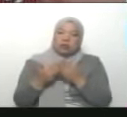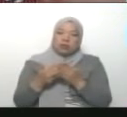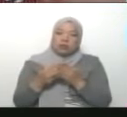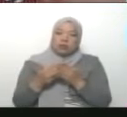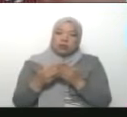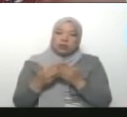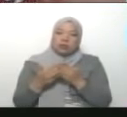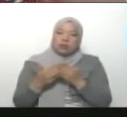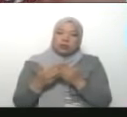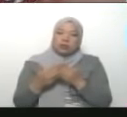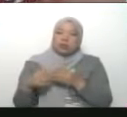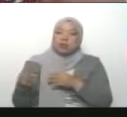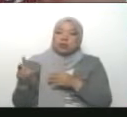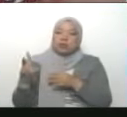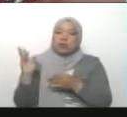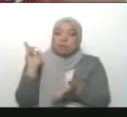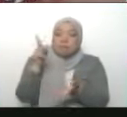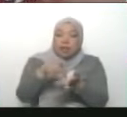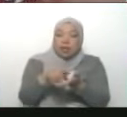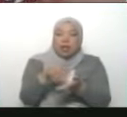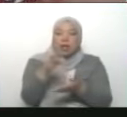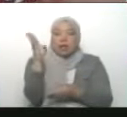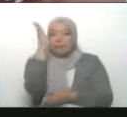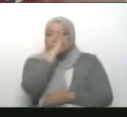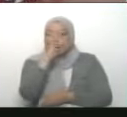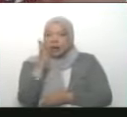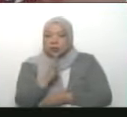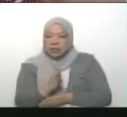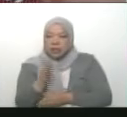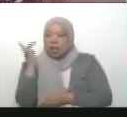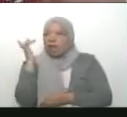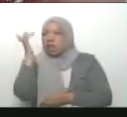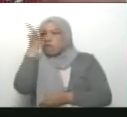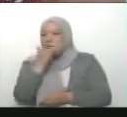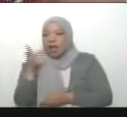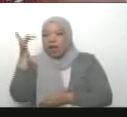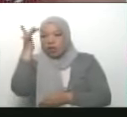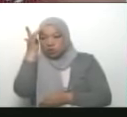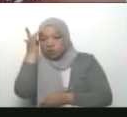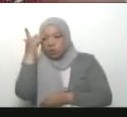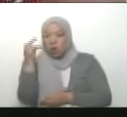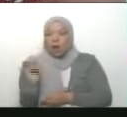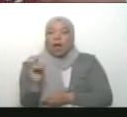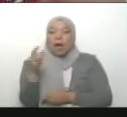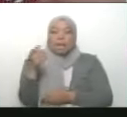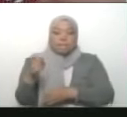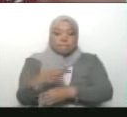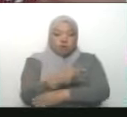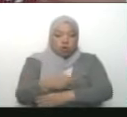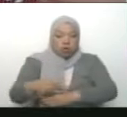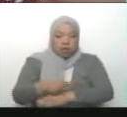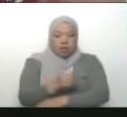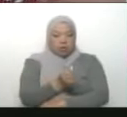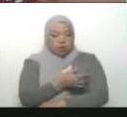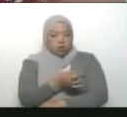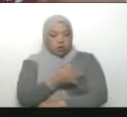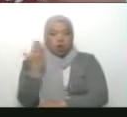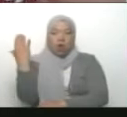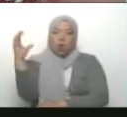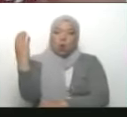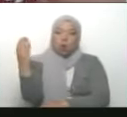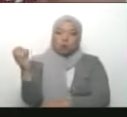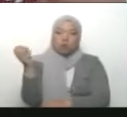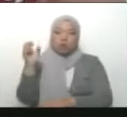de Benin, Brasil, Burkina Faso, Chac, Chile, Colombia,